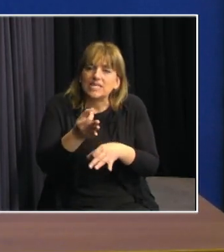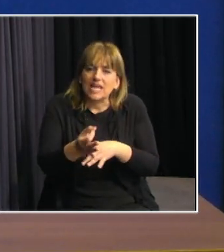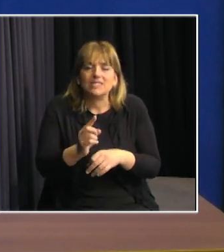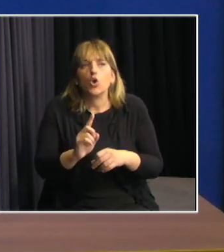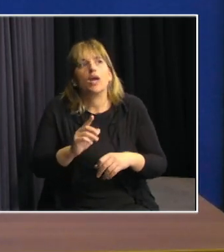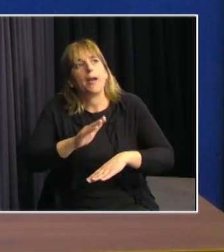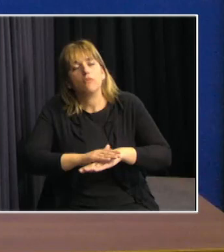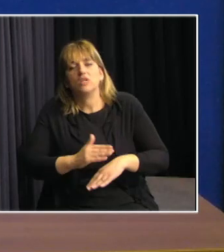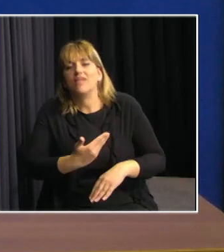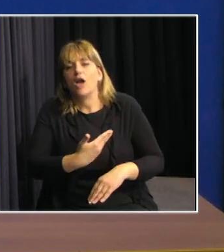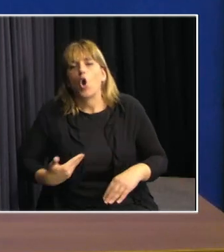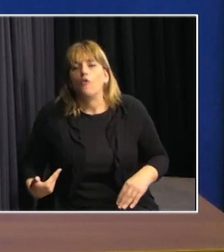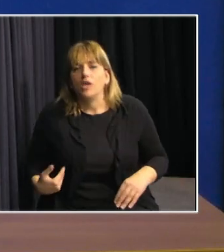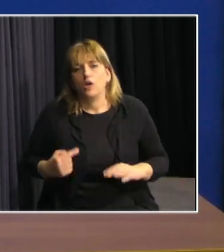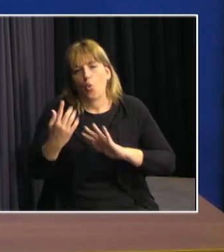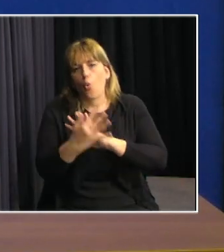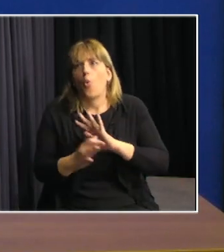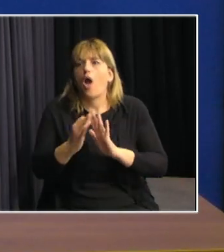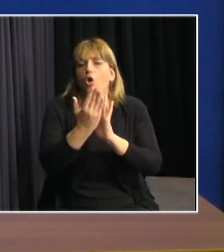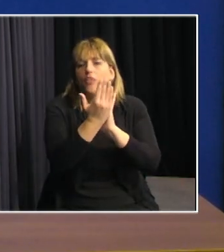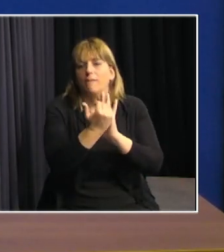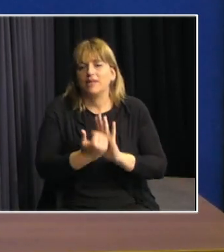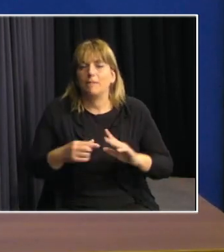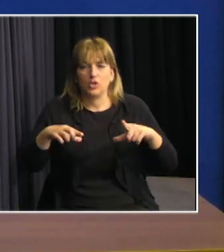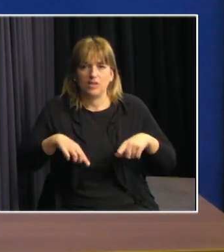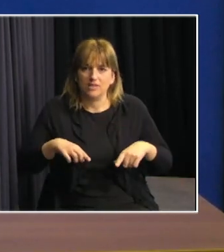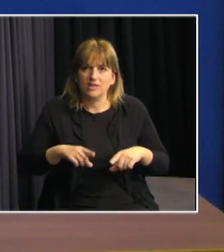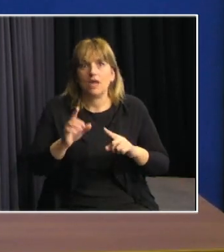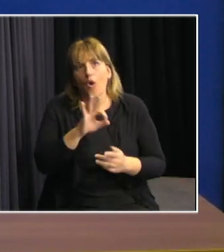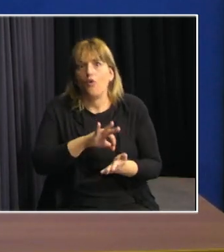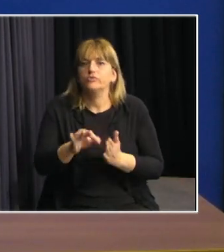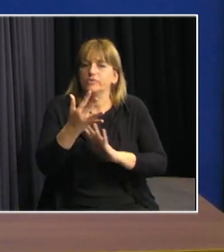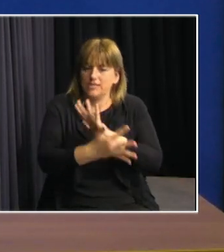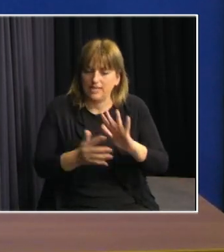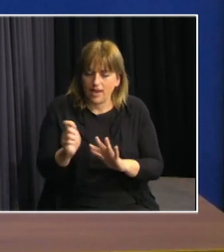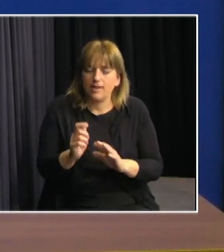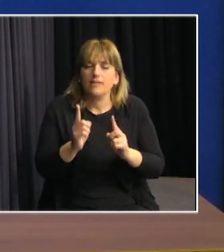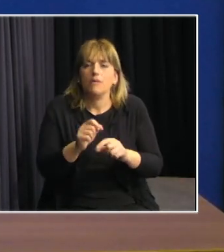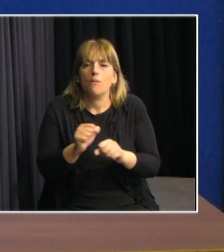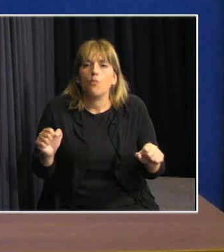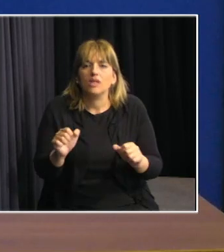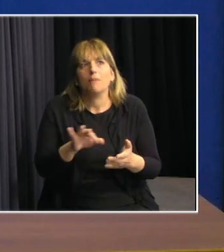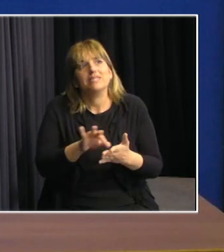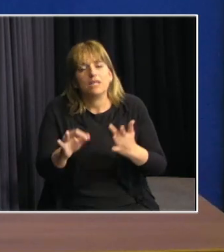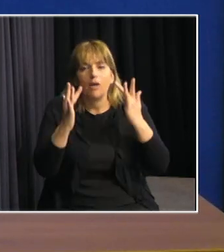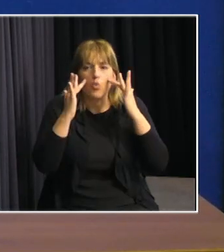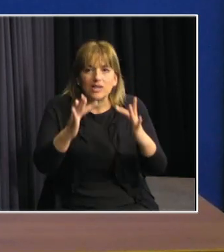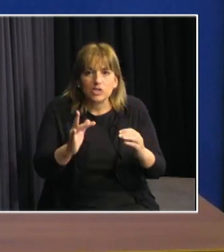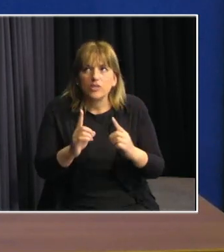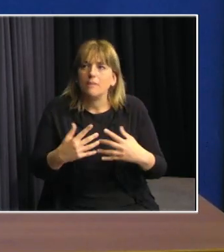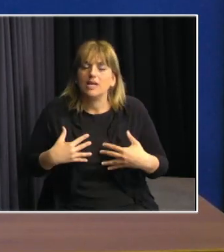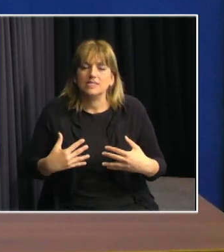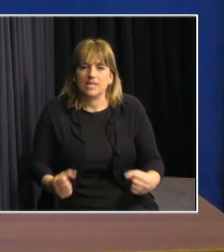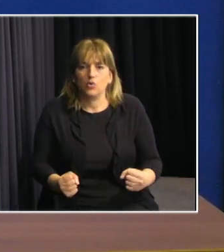gobierno de los gobiernos departamentales o del SINAE, sino que también involucra al sistema educativo, al sistema de